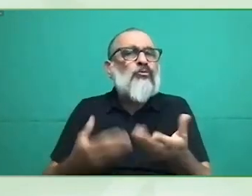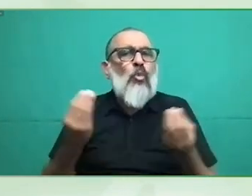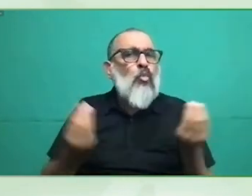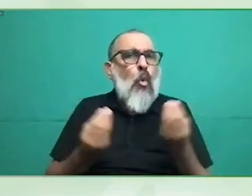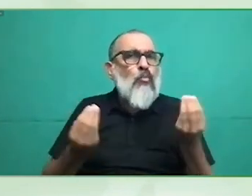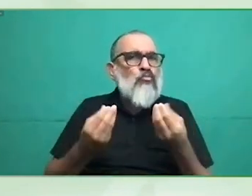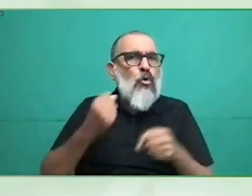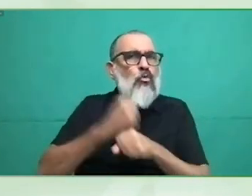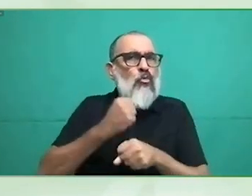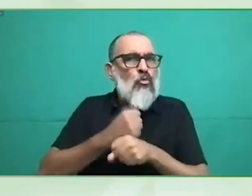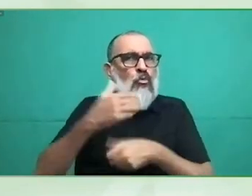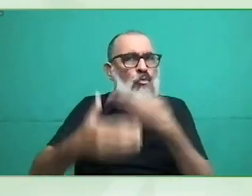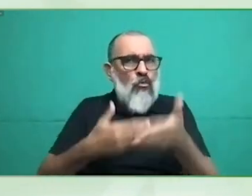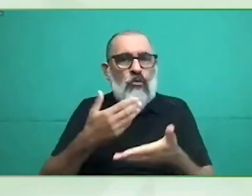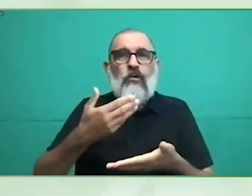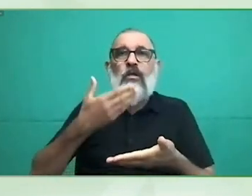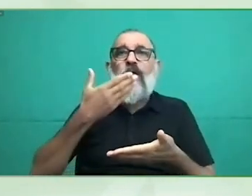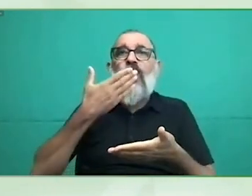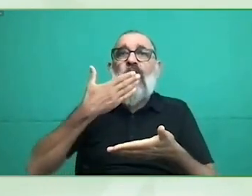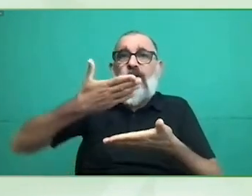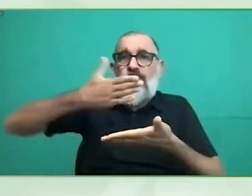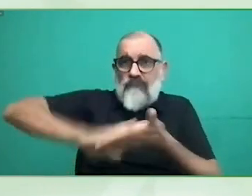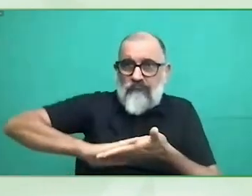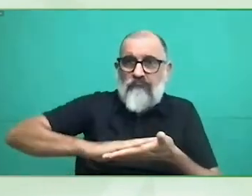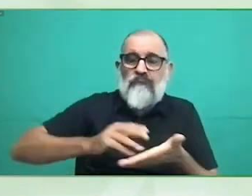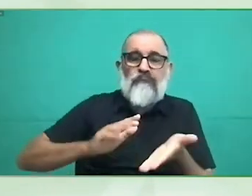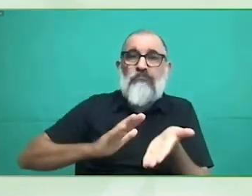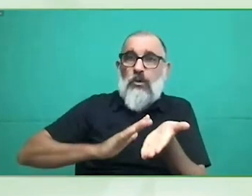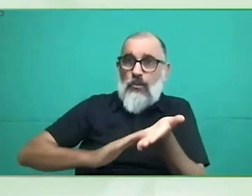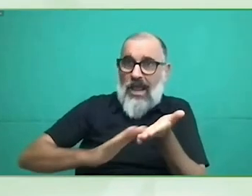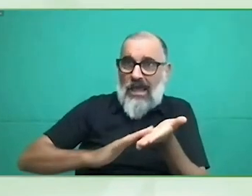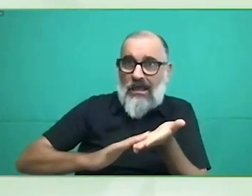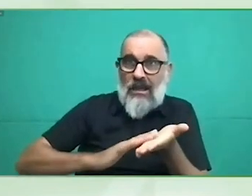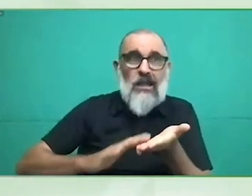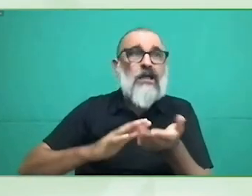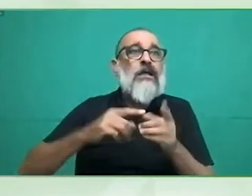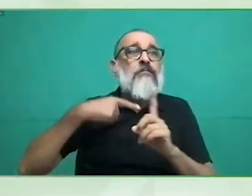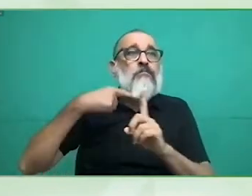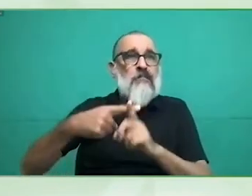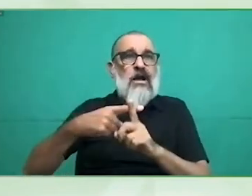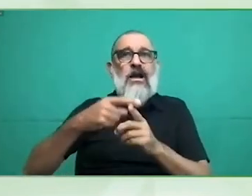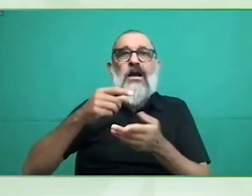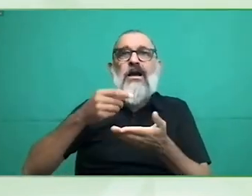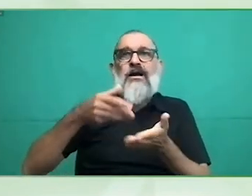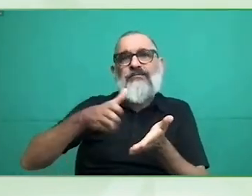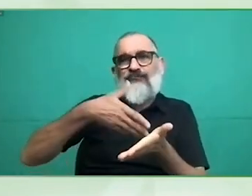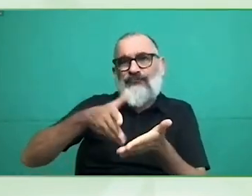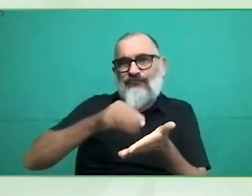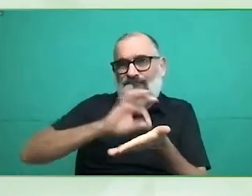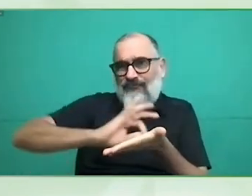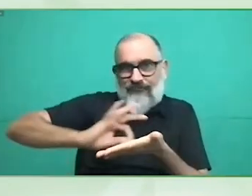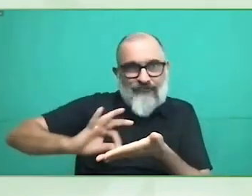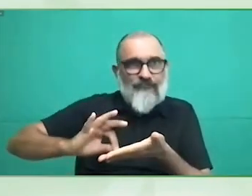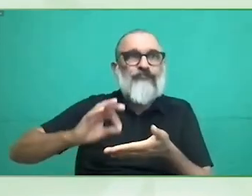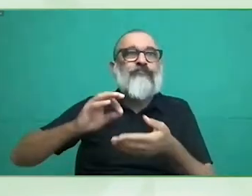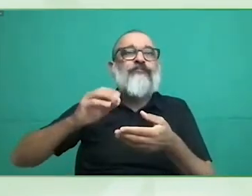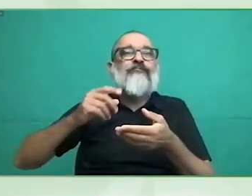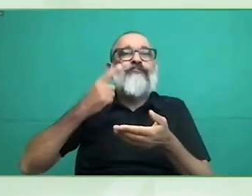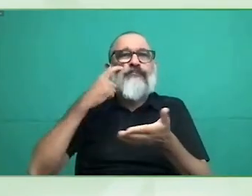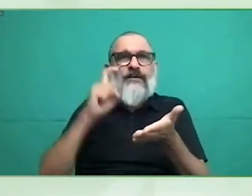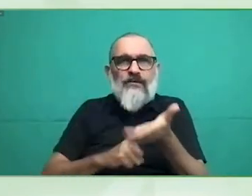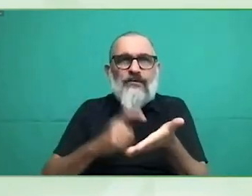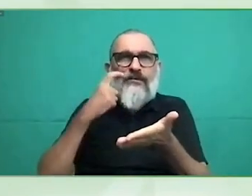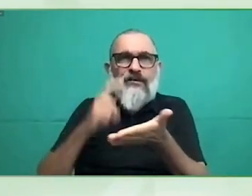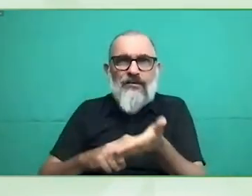usuaria de braille pues pueda elegir con total autonomía y seguridad la papeleta que quiera y además